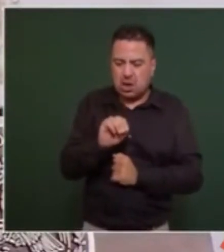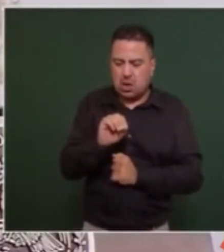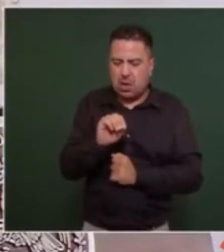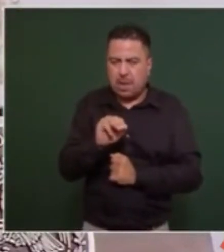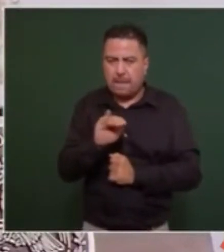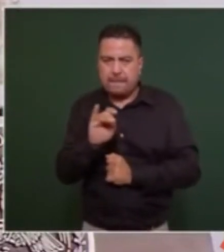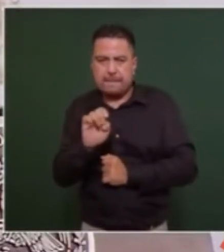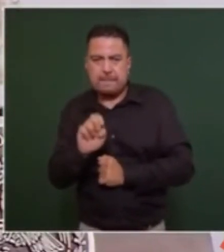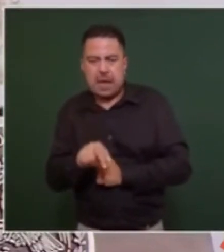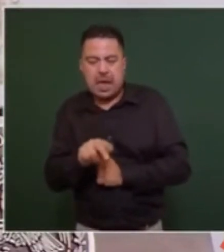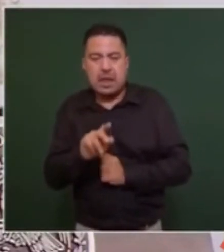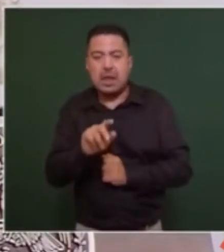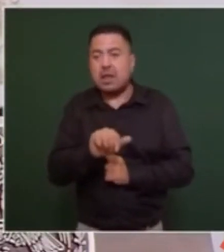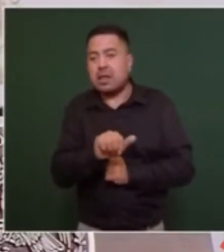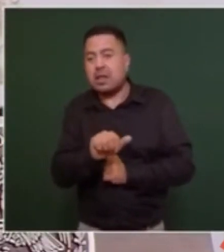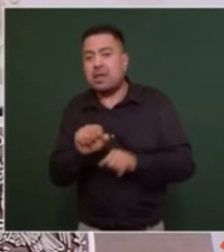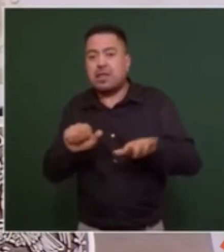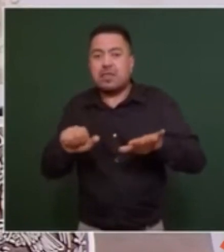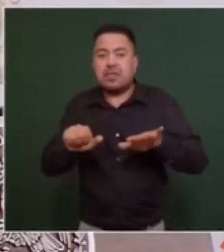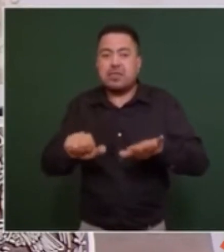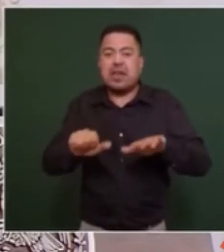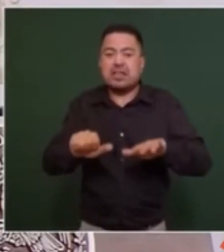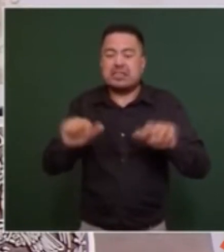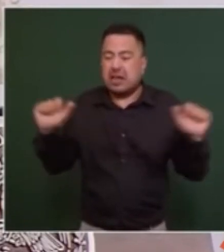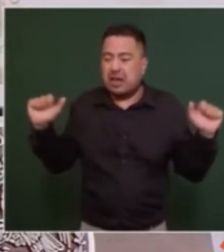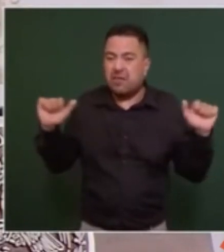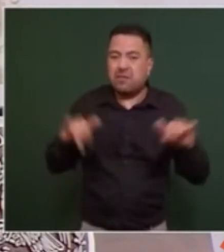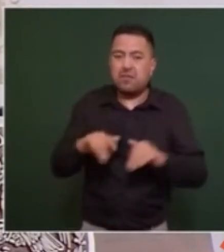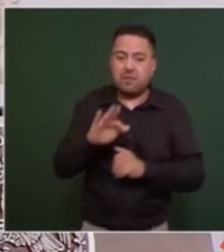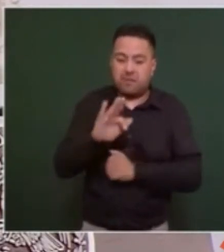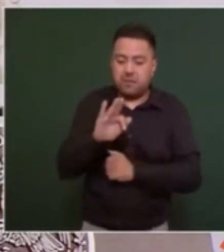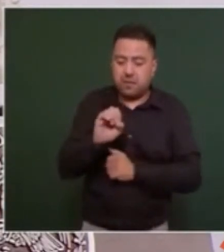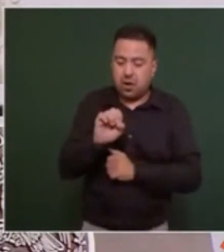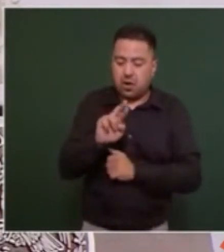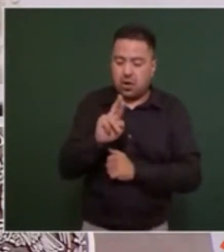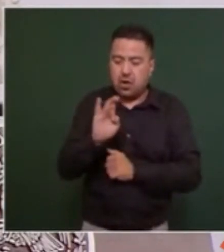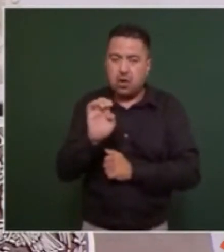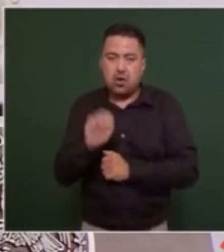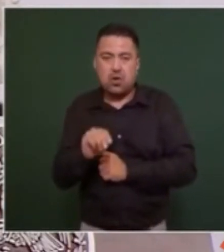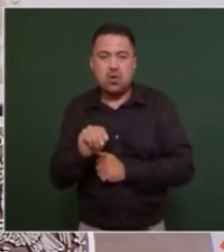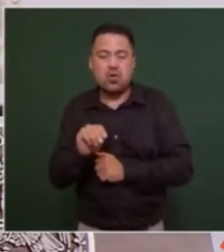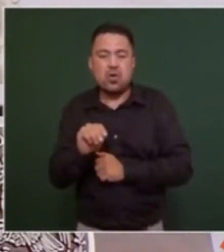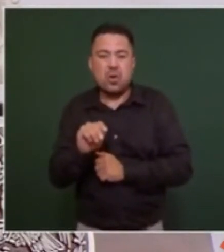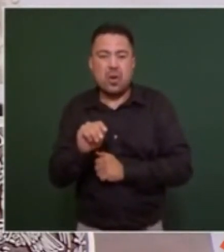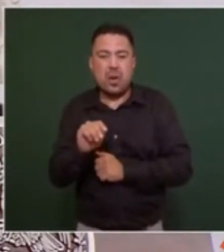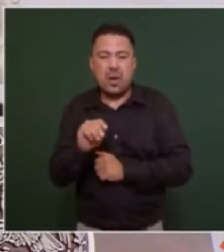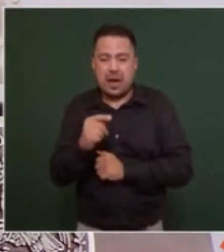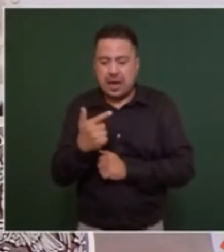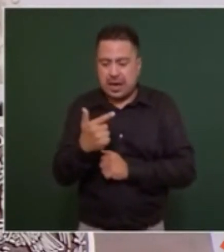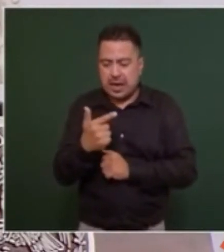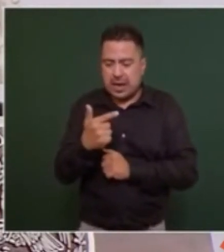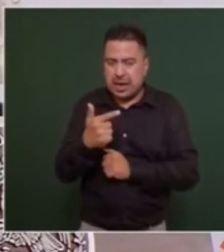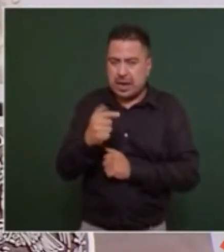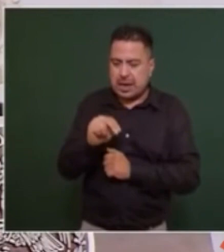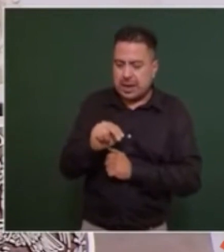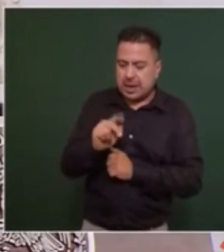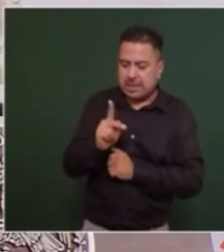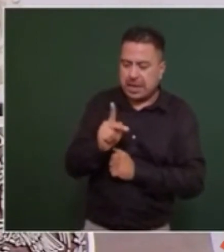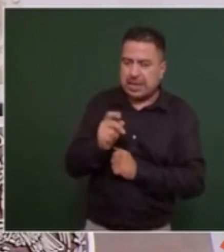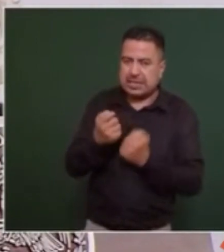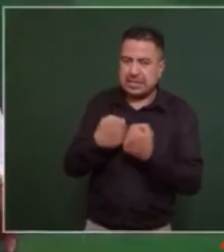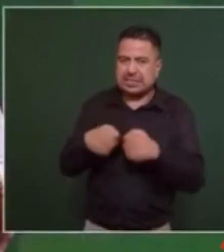Luego tenemos 16 espectáculos en Forum, Mundo Imperial y Arena GNP Seguros, entre ellos